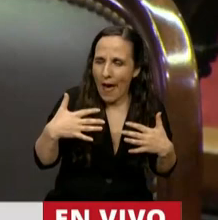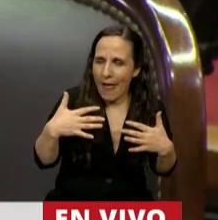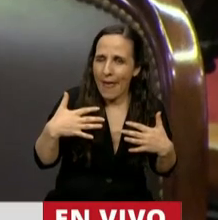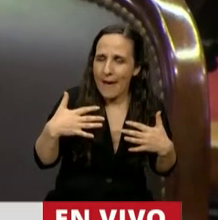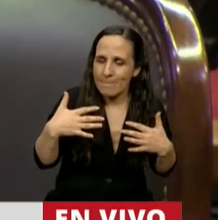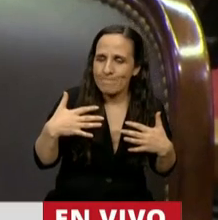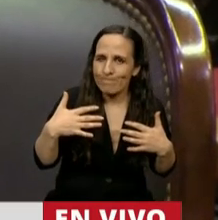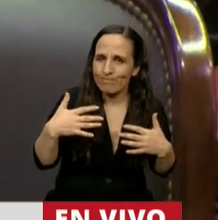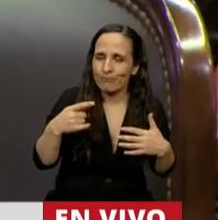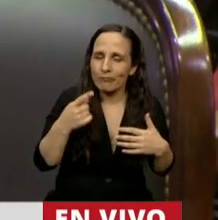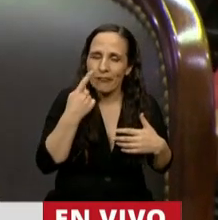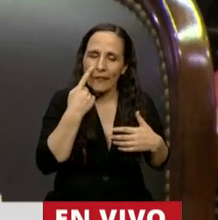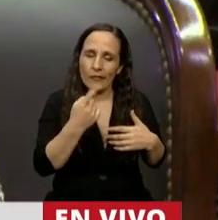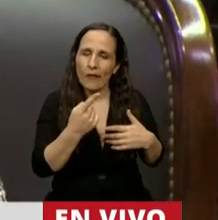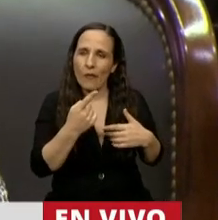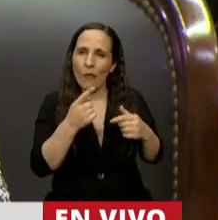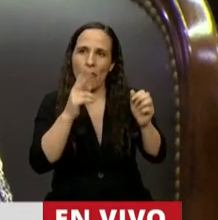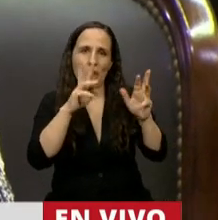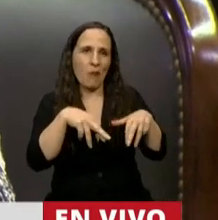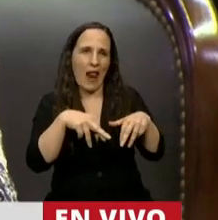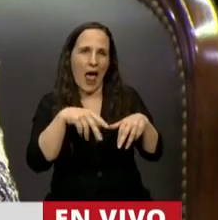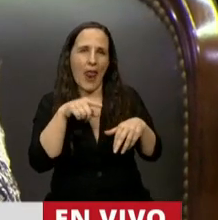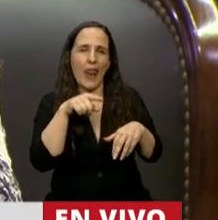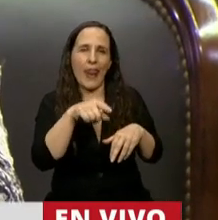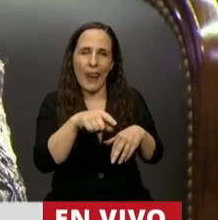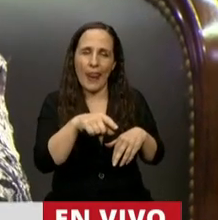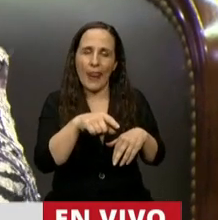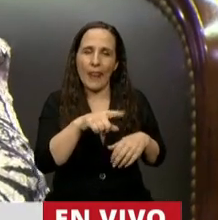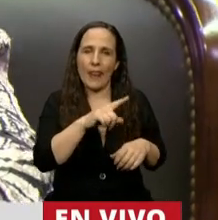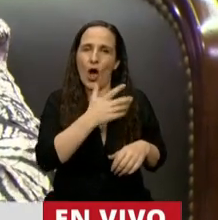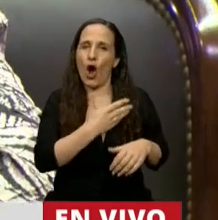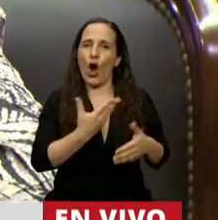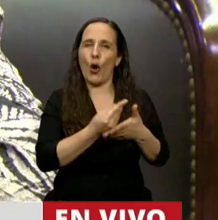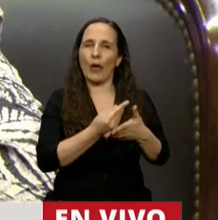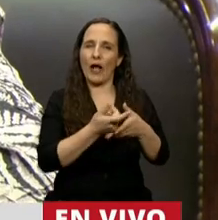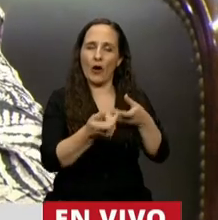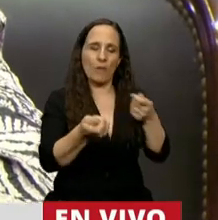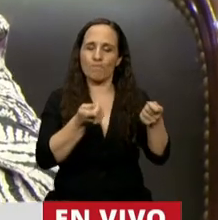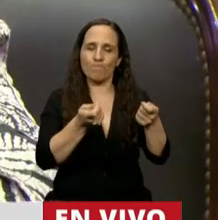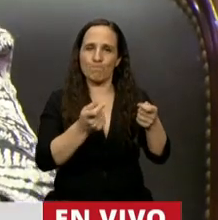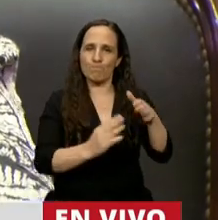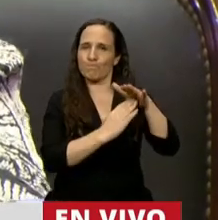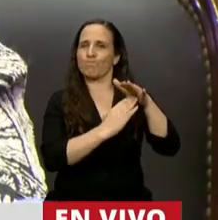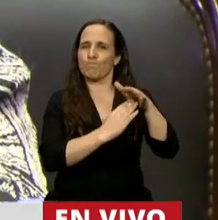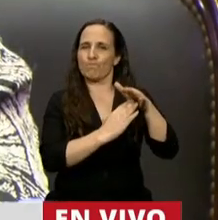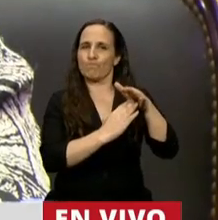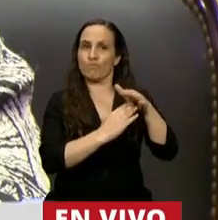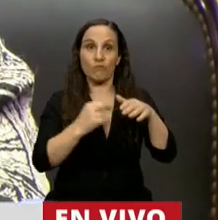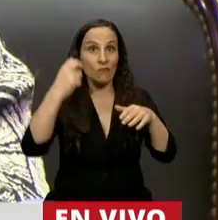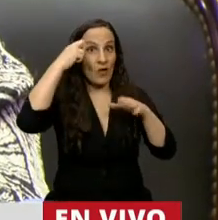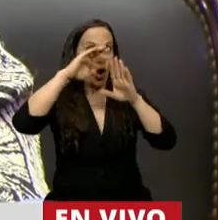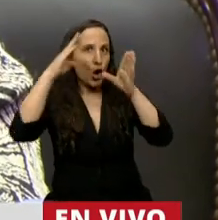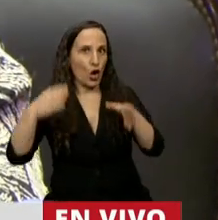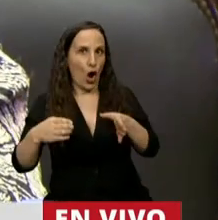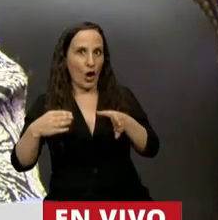ante un plan hegemónico político de gobierno. Este Congreso hoy fue